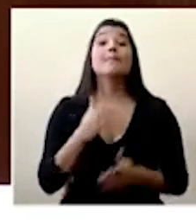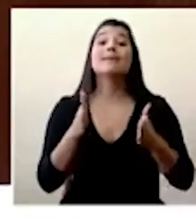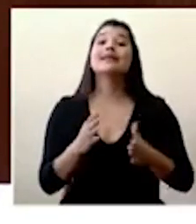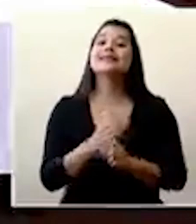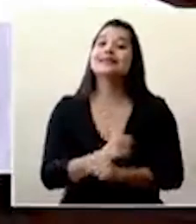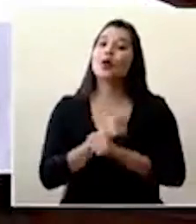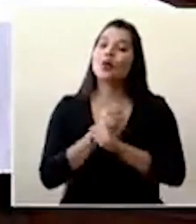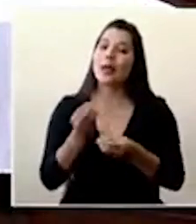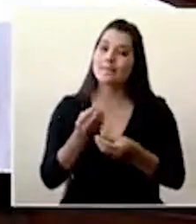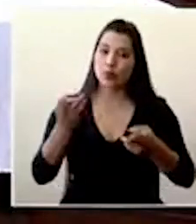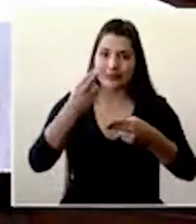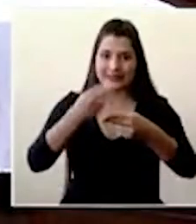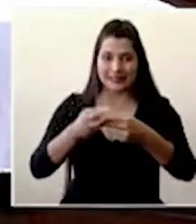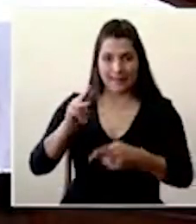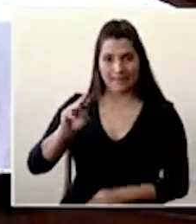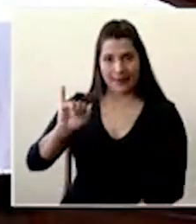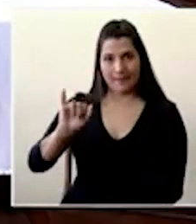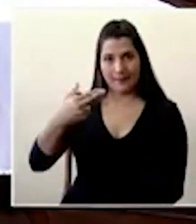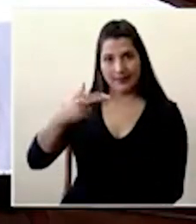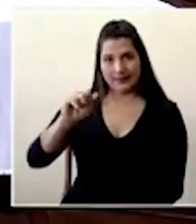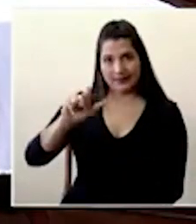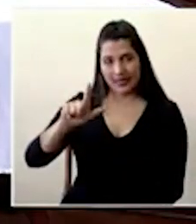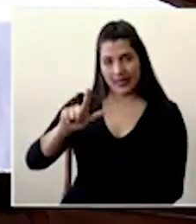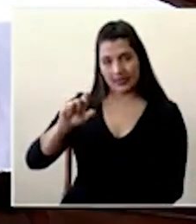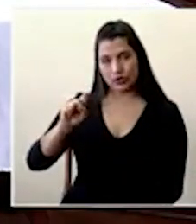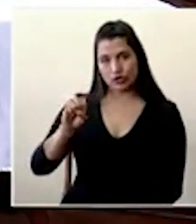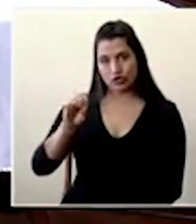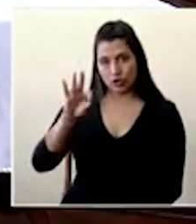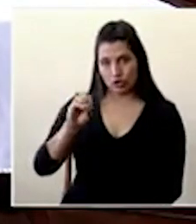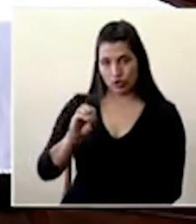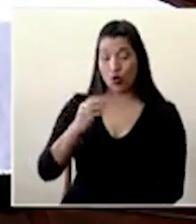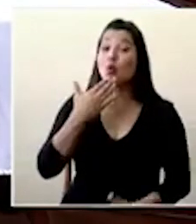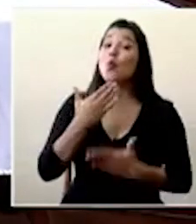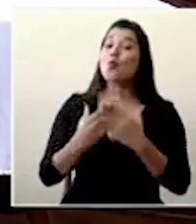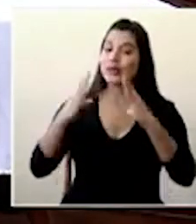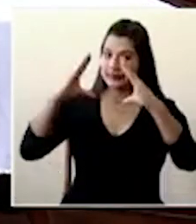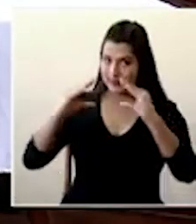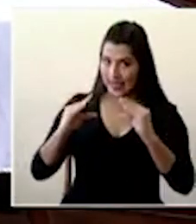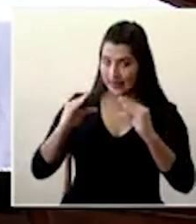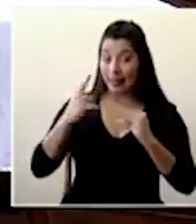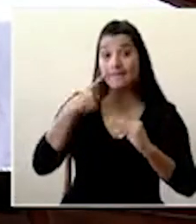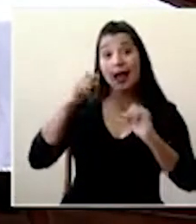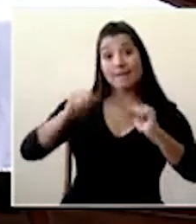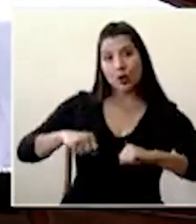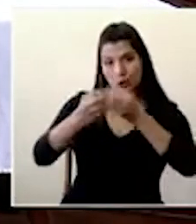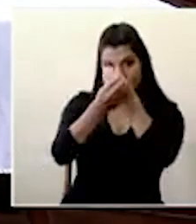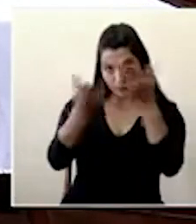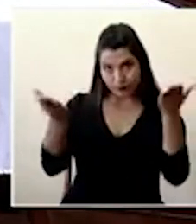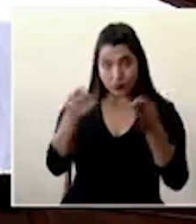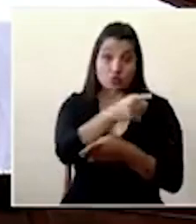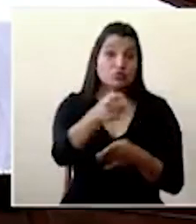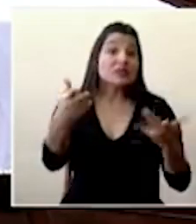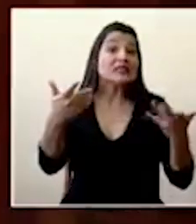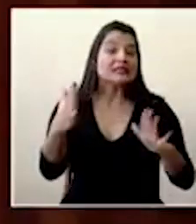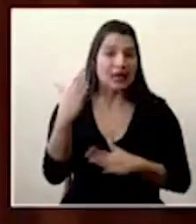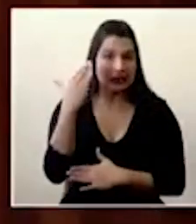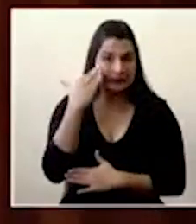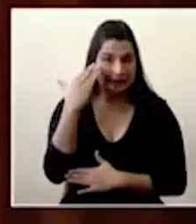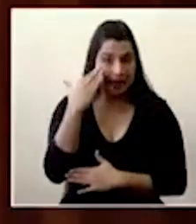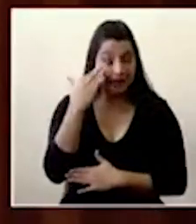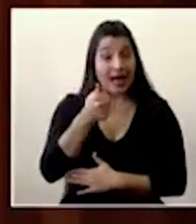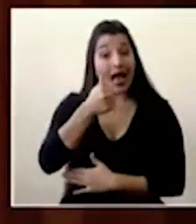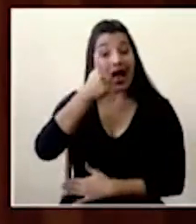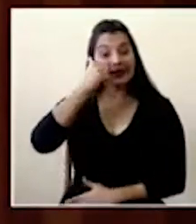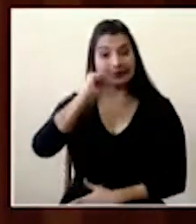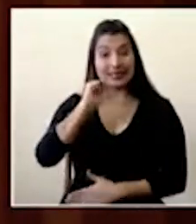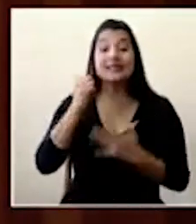Seguridad Pública, Michael Soto, nos da su reporte. Sí, muy buenas tardes. Para informarles que, bueno, como ya todos saben, ayer empezó a